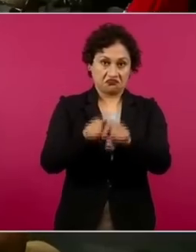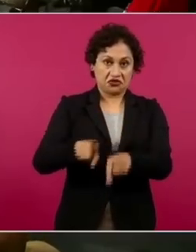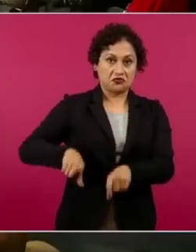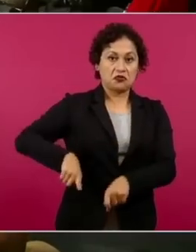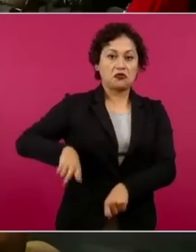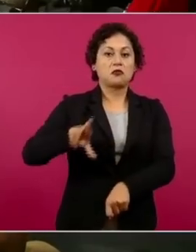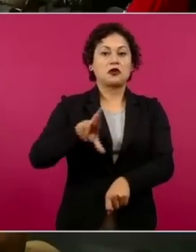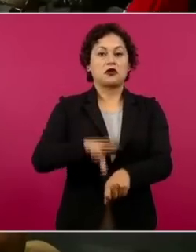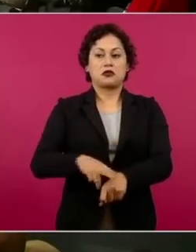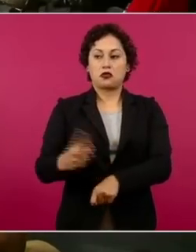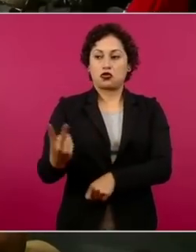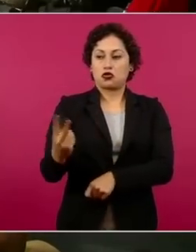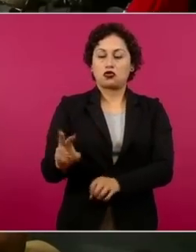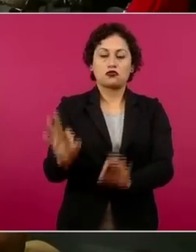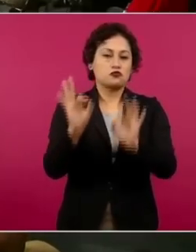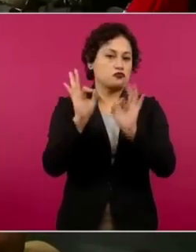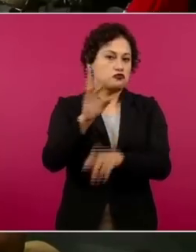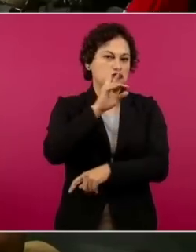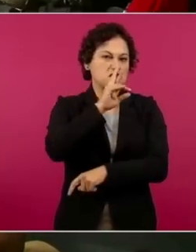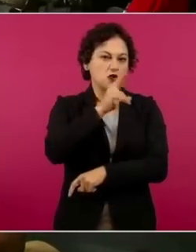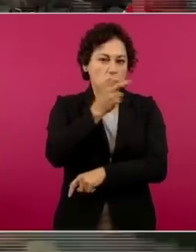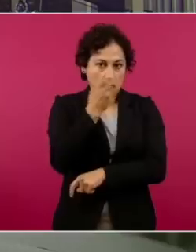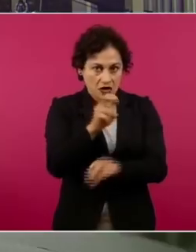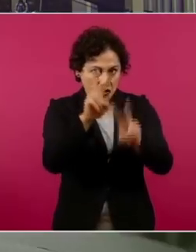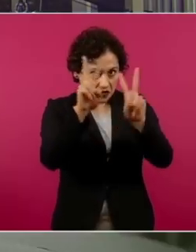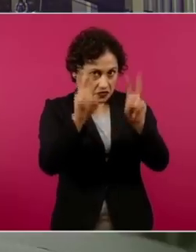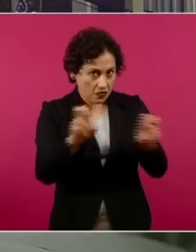imposible para abordar este tema.